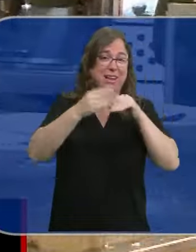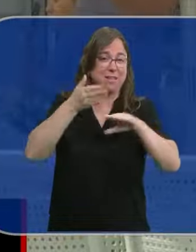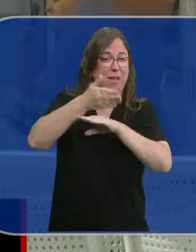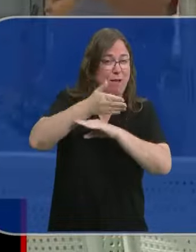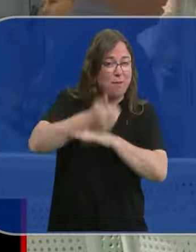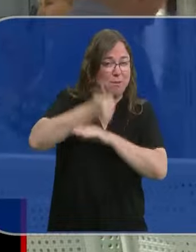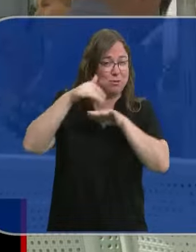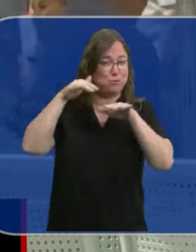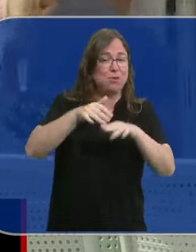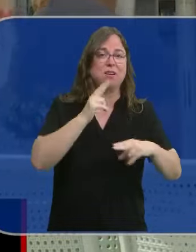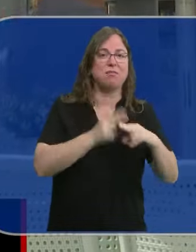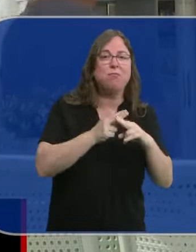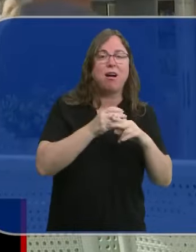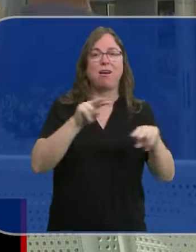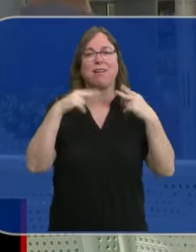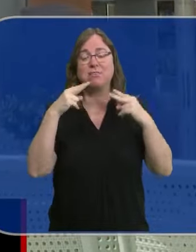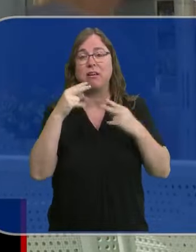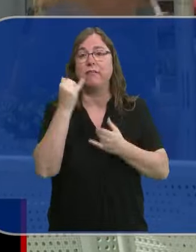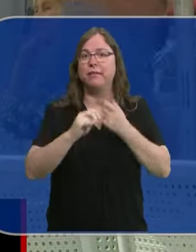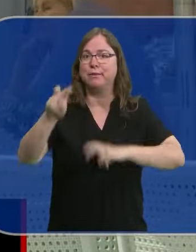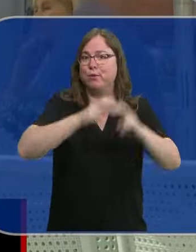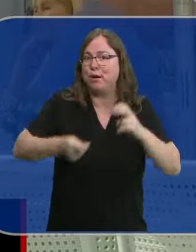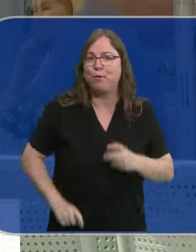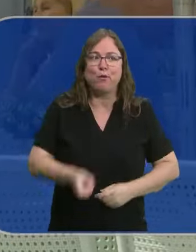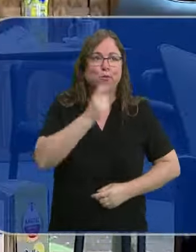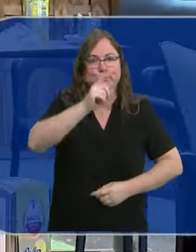y restaurantes que ya no saben qué hacer para encontrar personas.